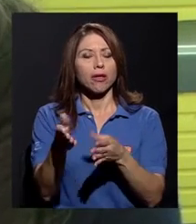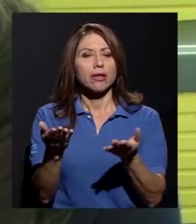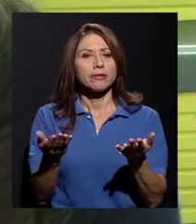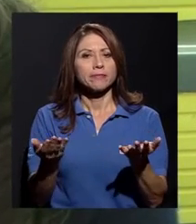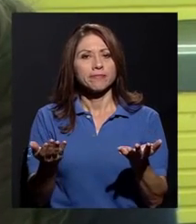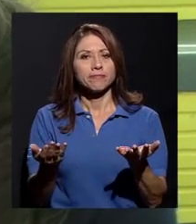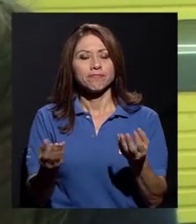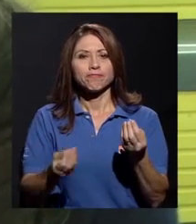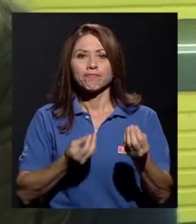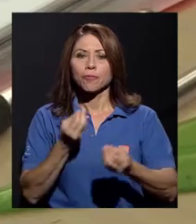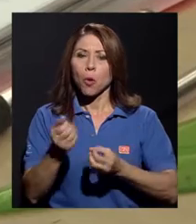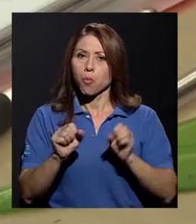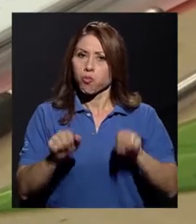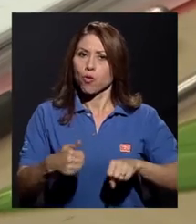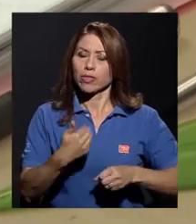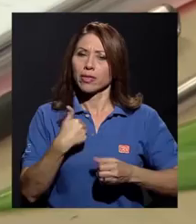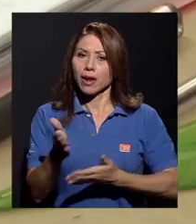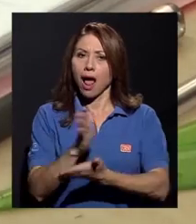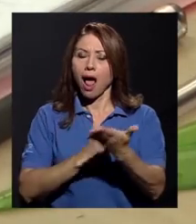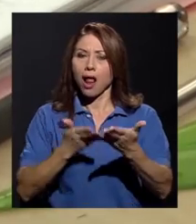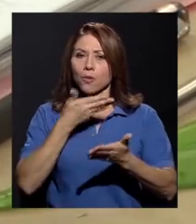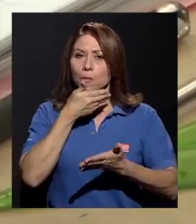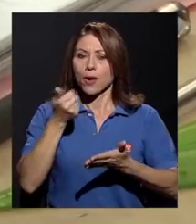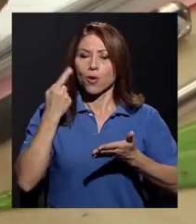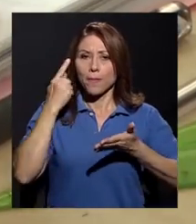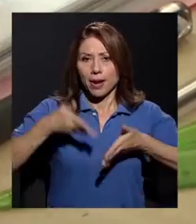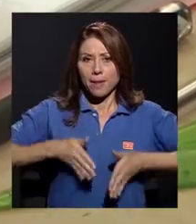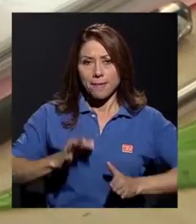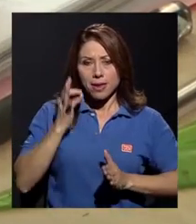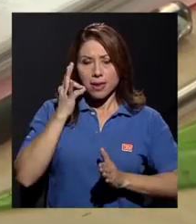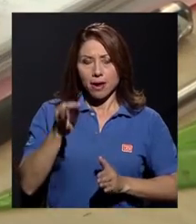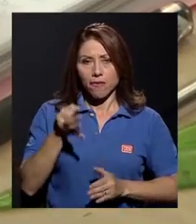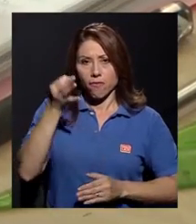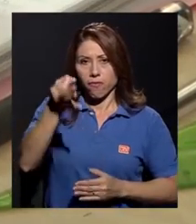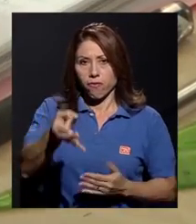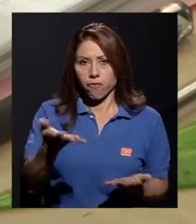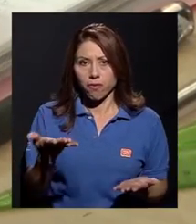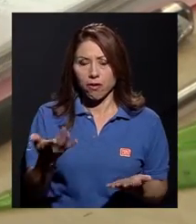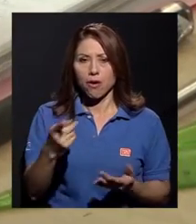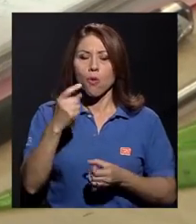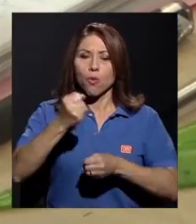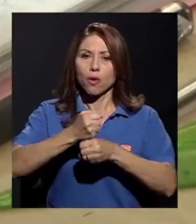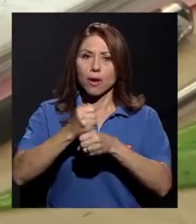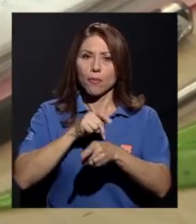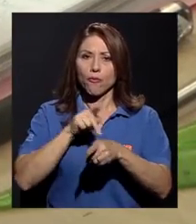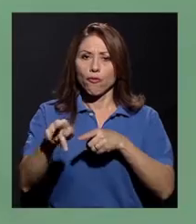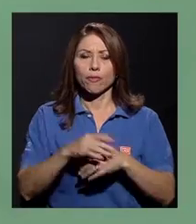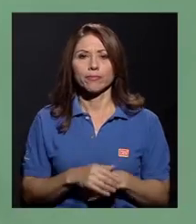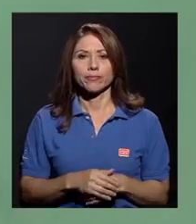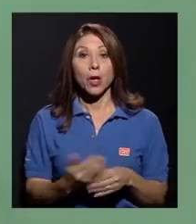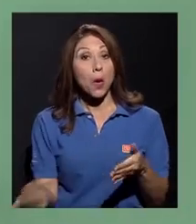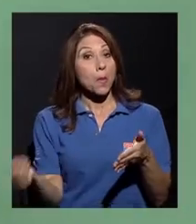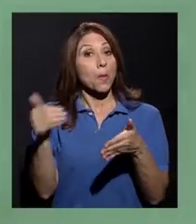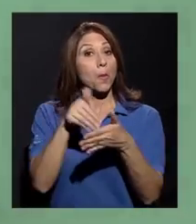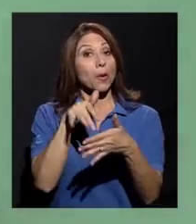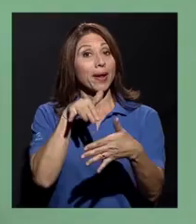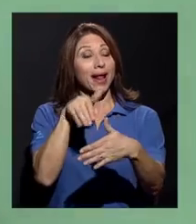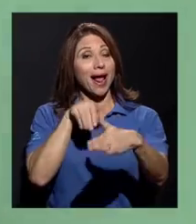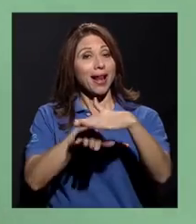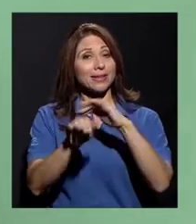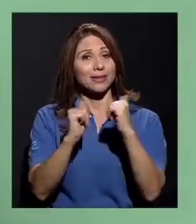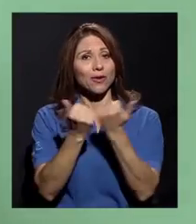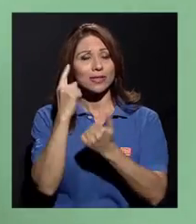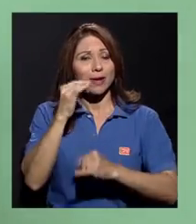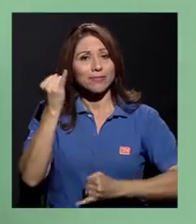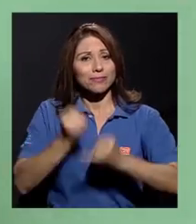tener algo mejor para mi hija el día de mañana, una profesión. Volver a las aulas para concluir